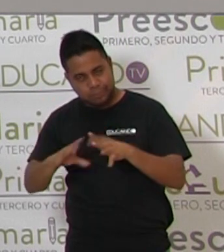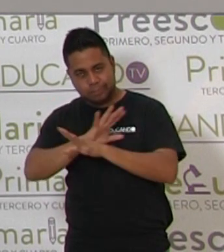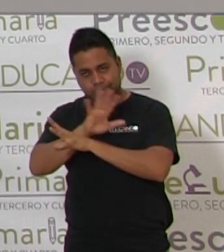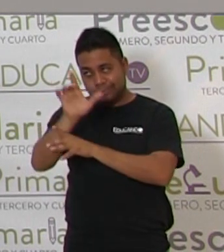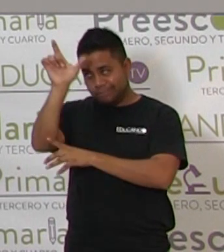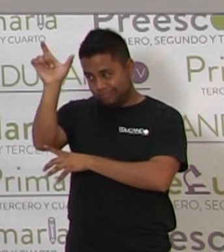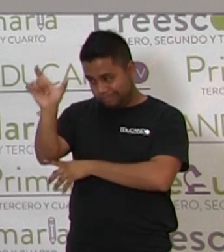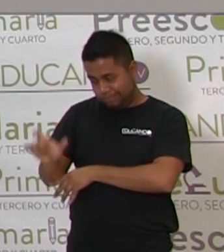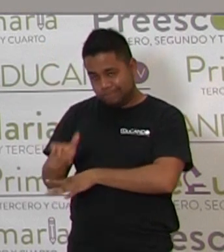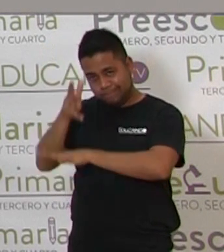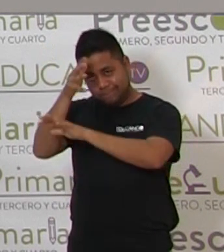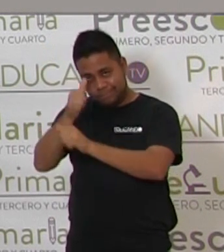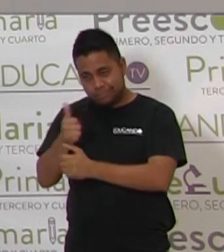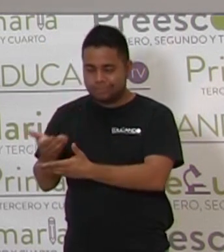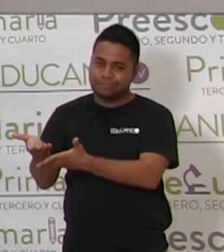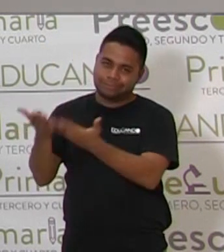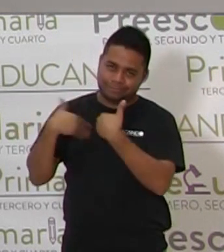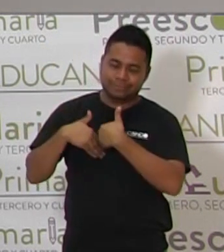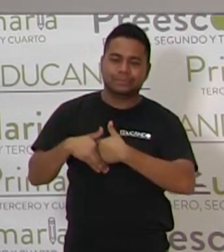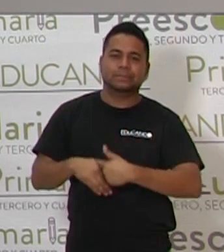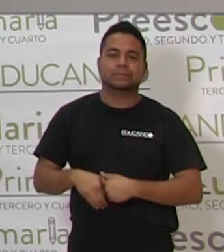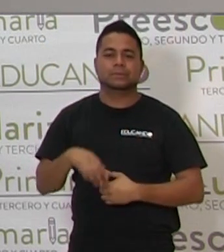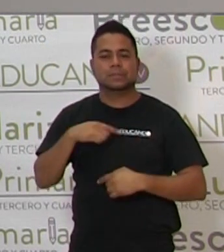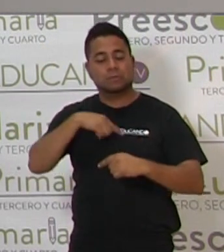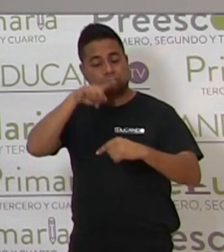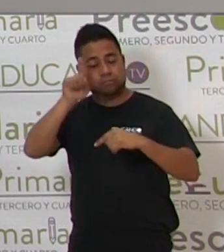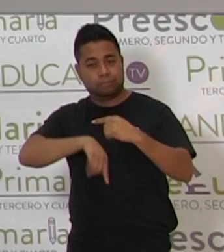acompañas? Bien. Voy a quitar primero esta.